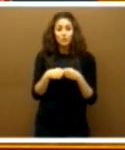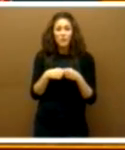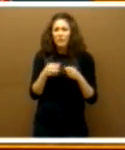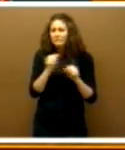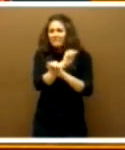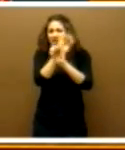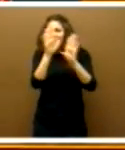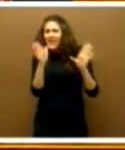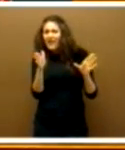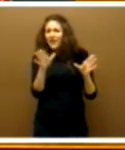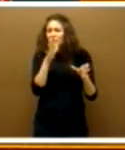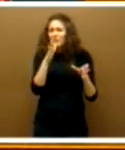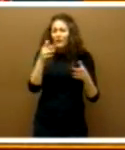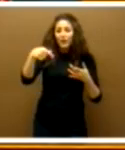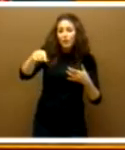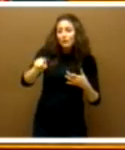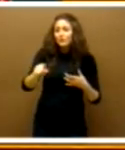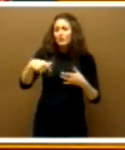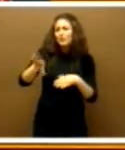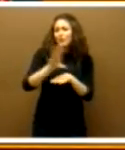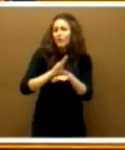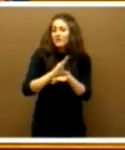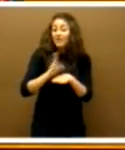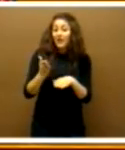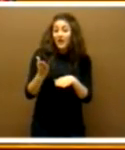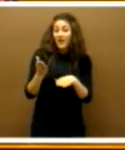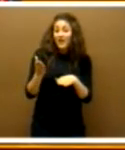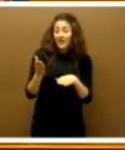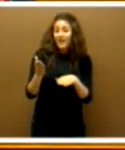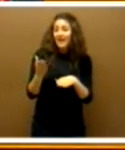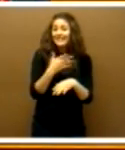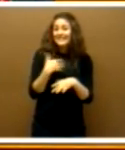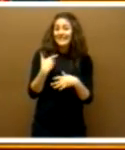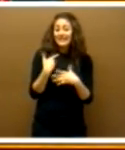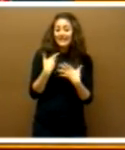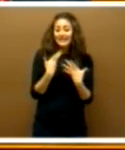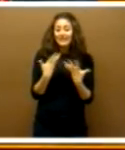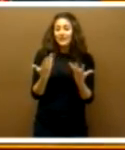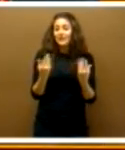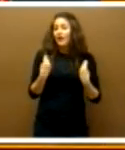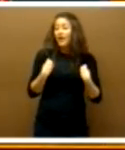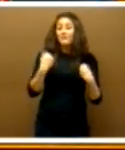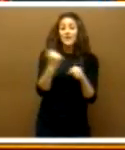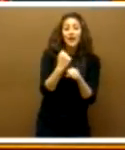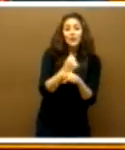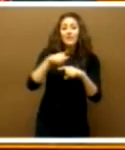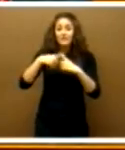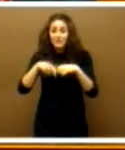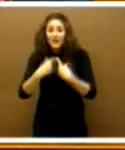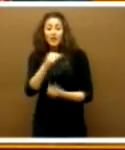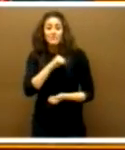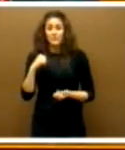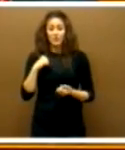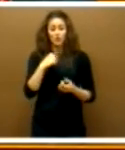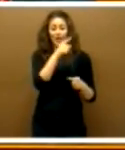claro el por qué usted, usted de su consejería, pues quieren conciliar la vida laboral, familiar y personal